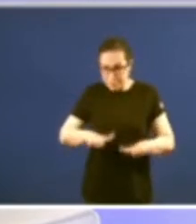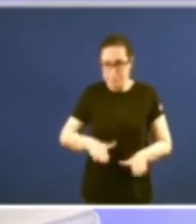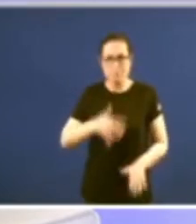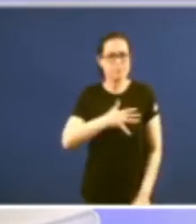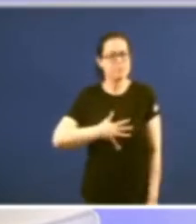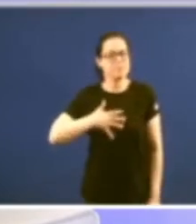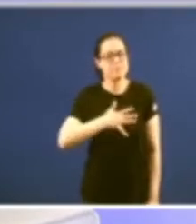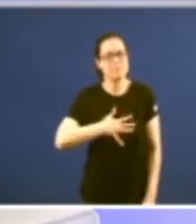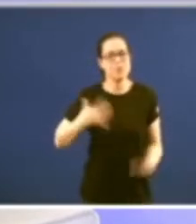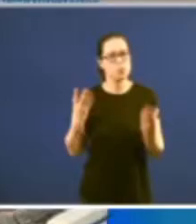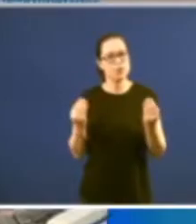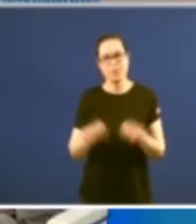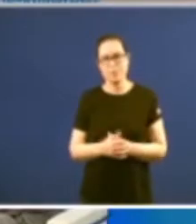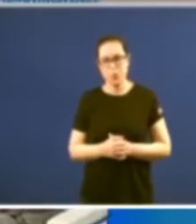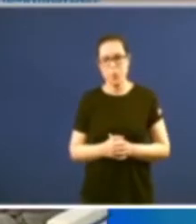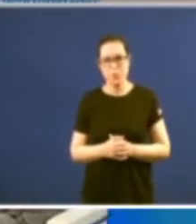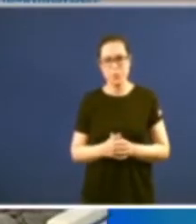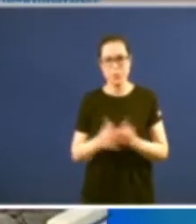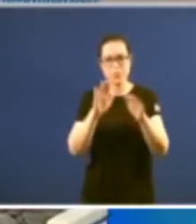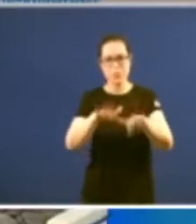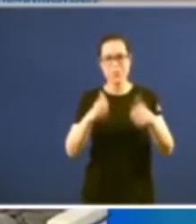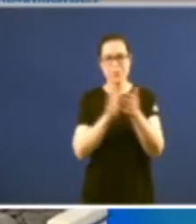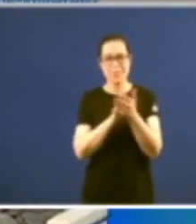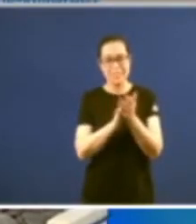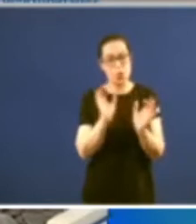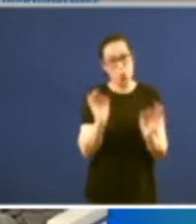o final efectivamente teño que chamarte atención